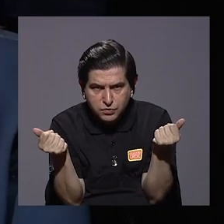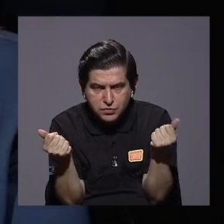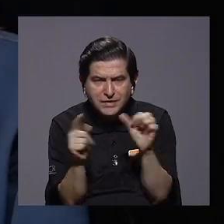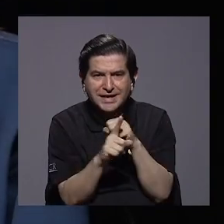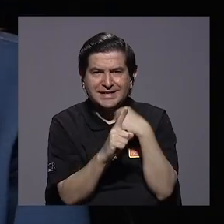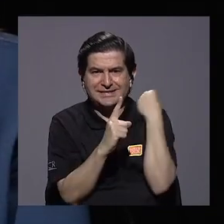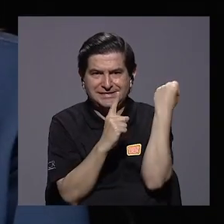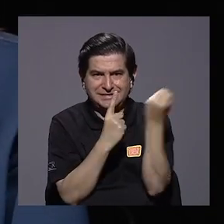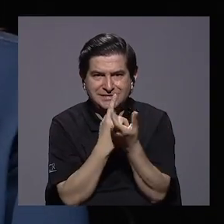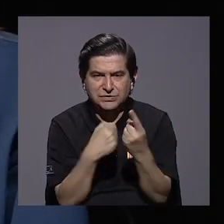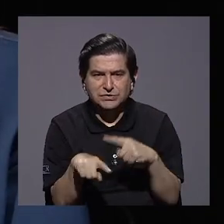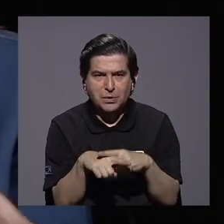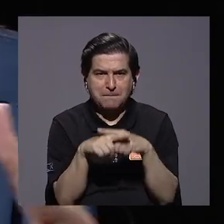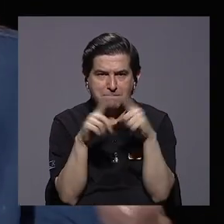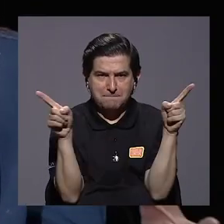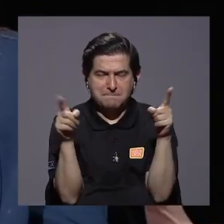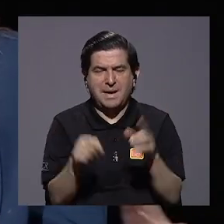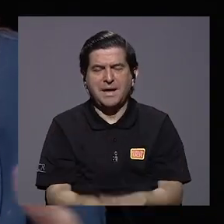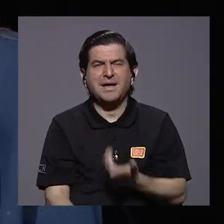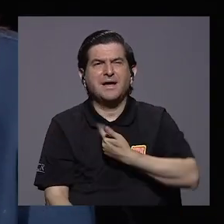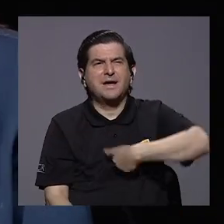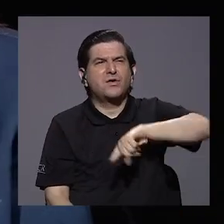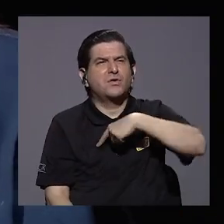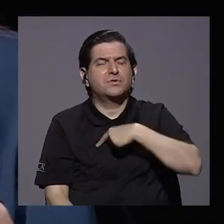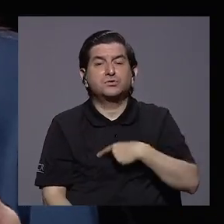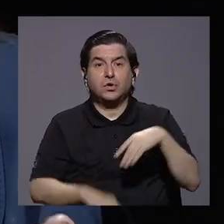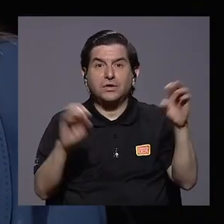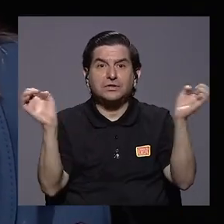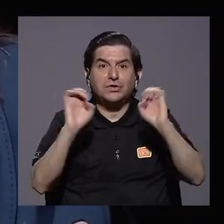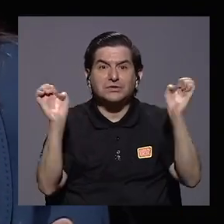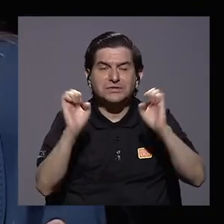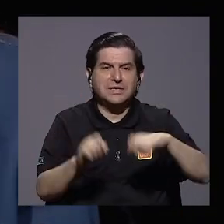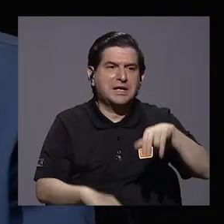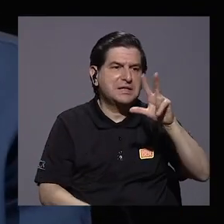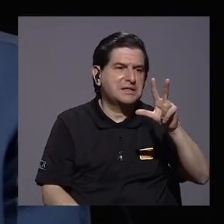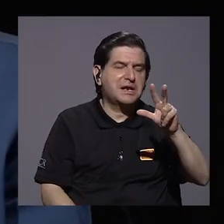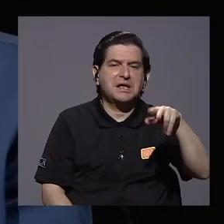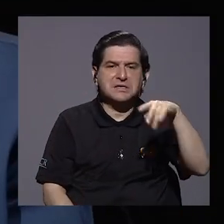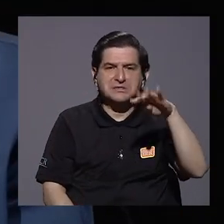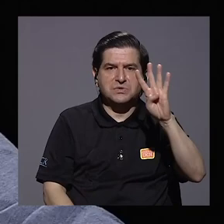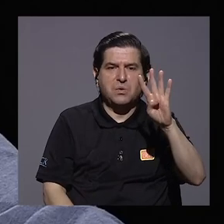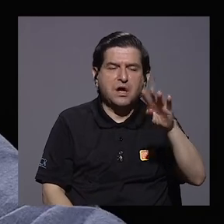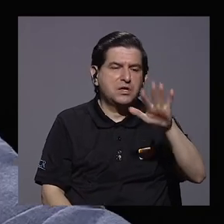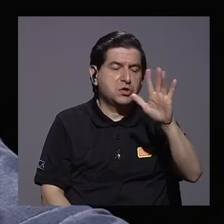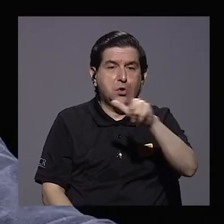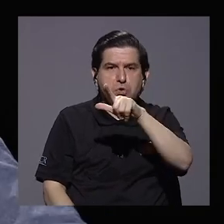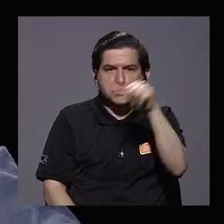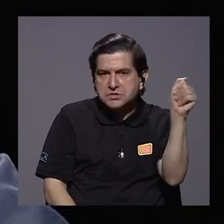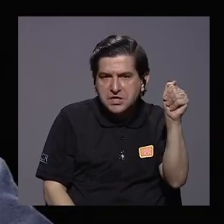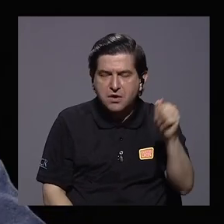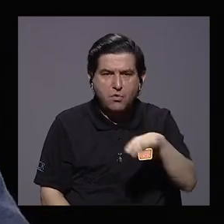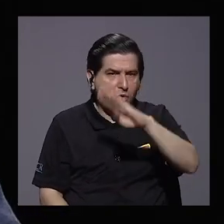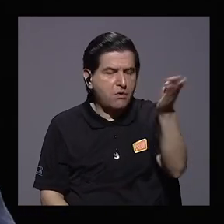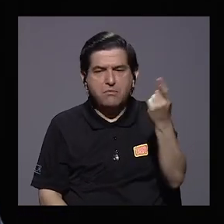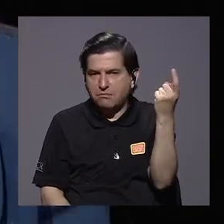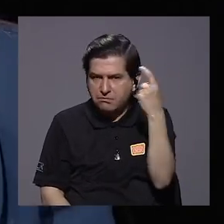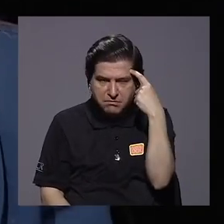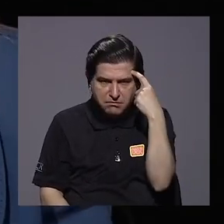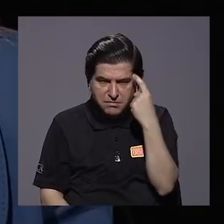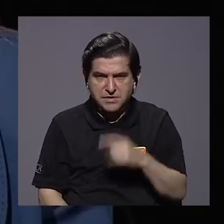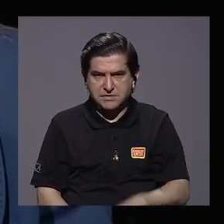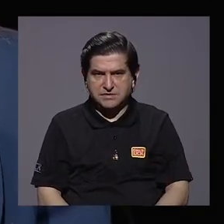la situación, pero nos graficamos una emergencia de tres, cuatro, cinco meses. Nunca nos imaginamos que